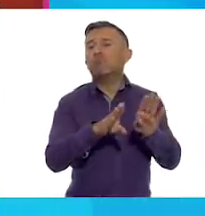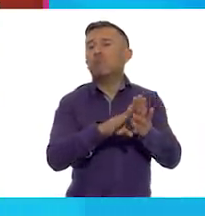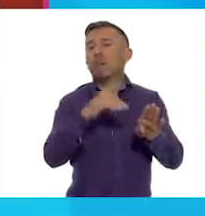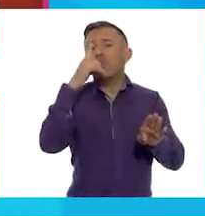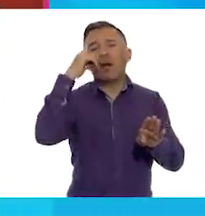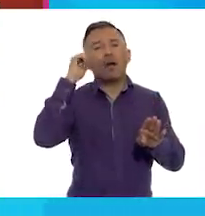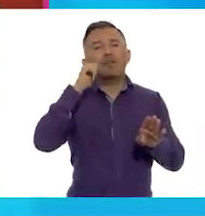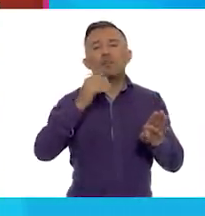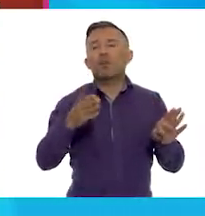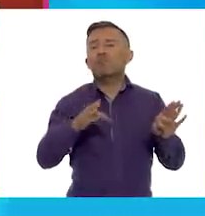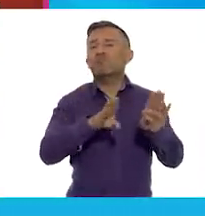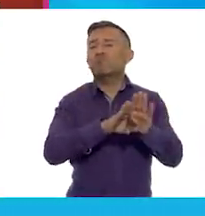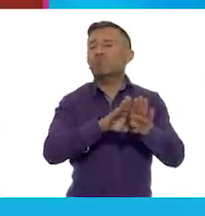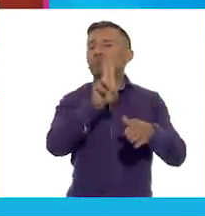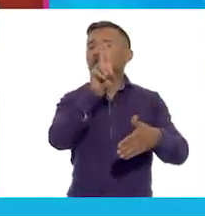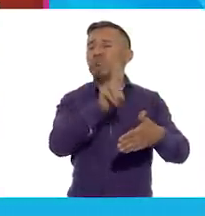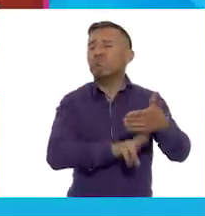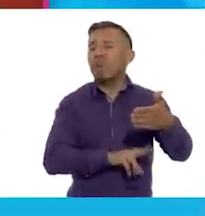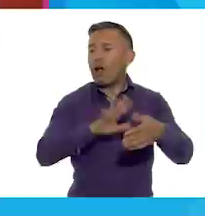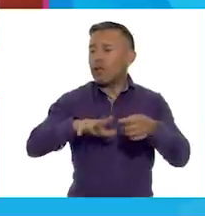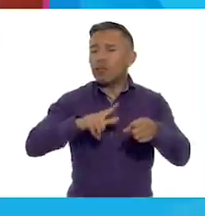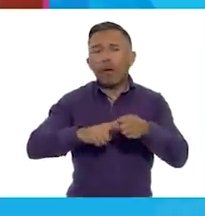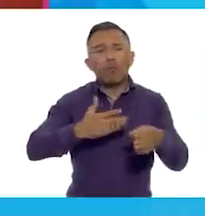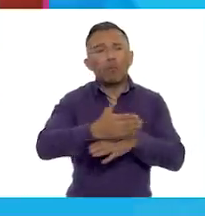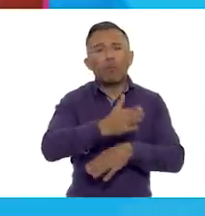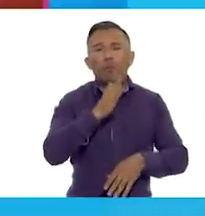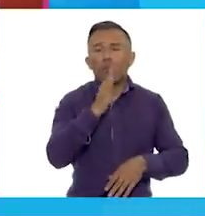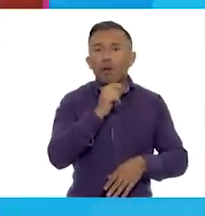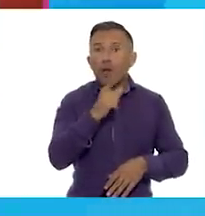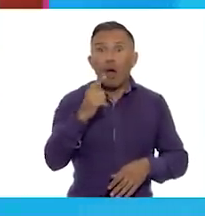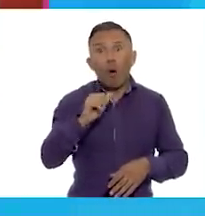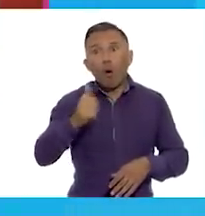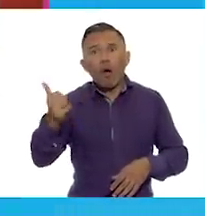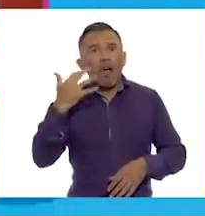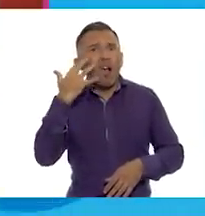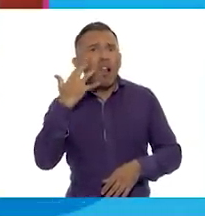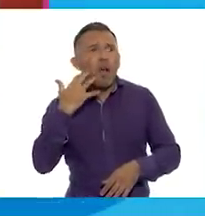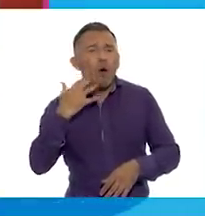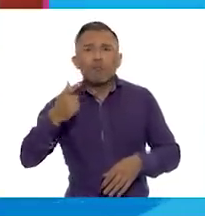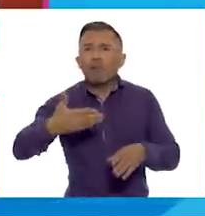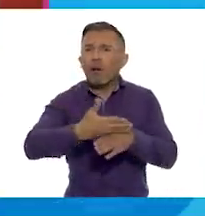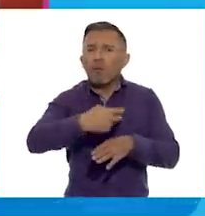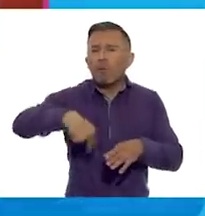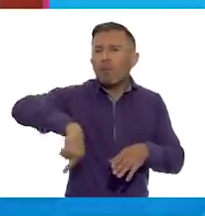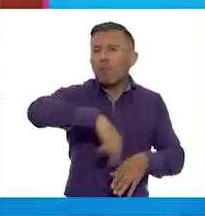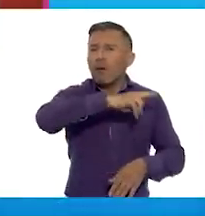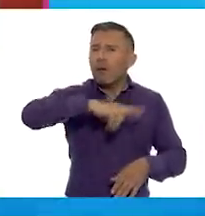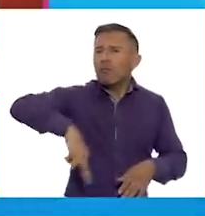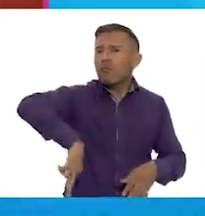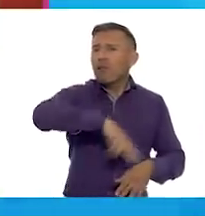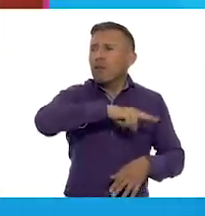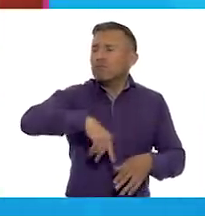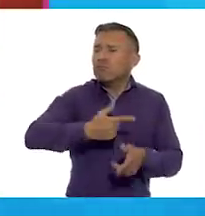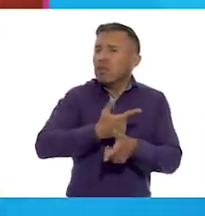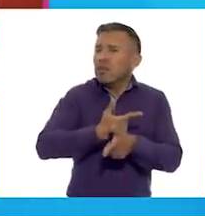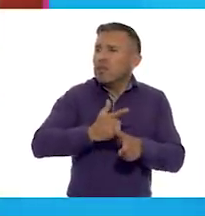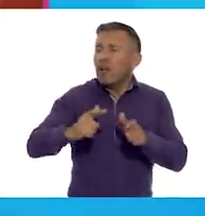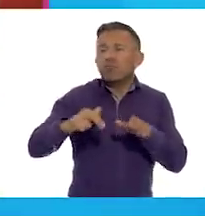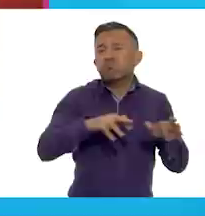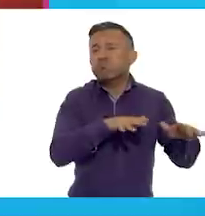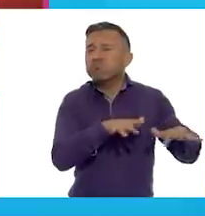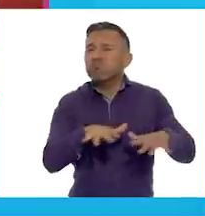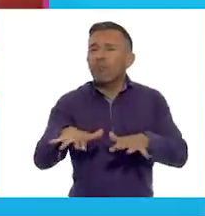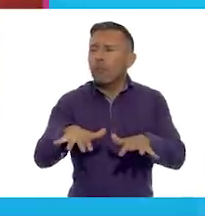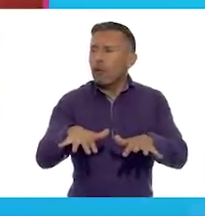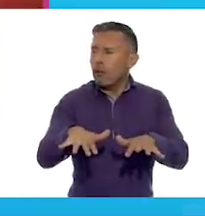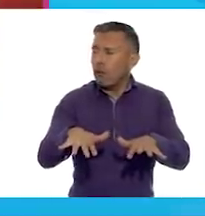todos los animales, mientras los leones entraban y salían a su antojo. Pues para